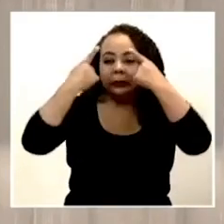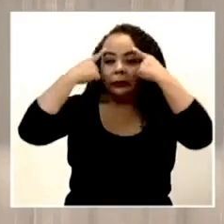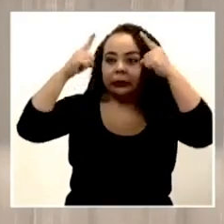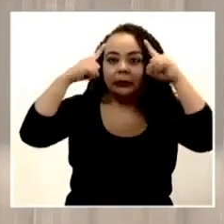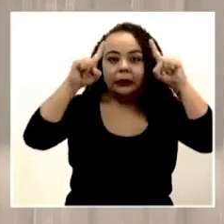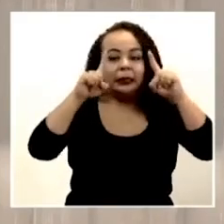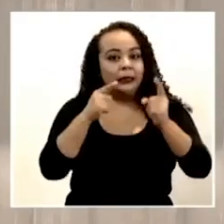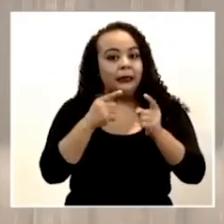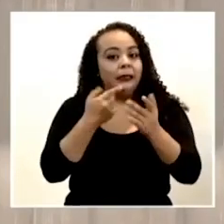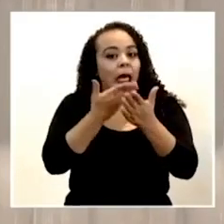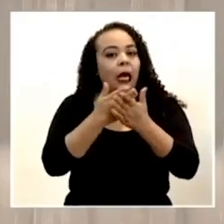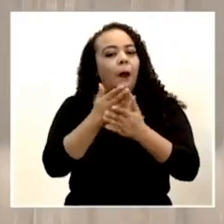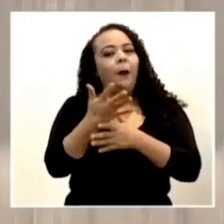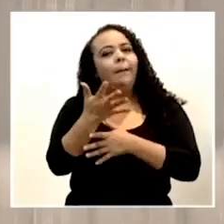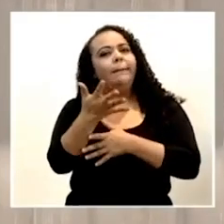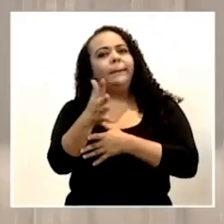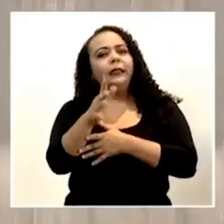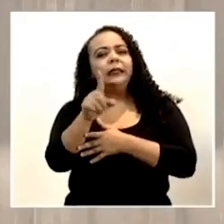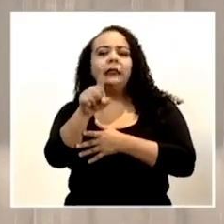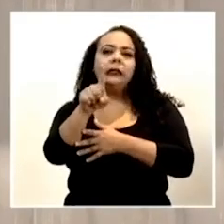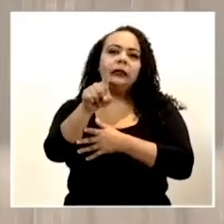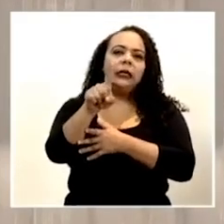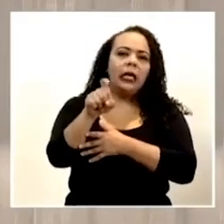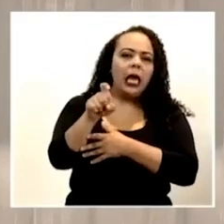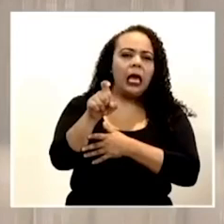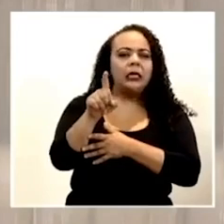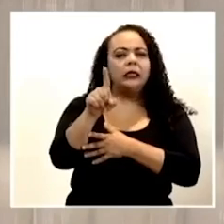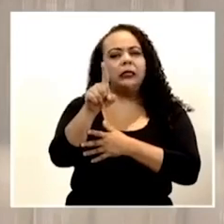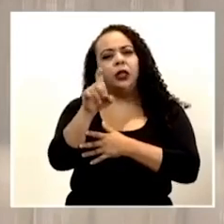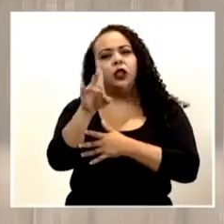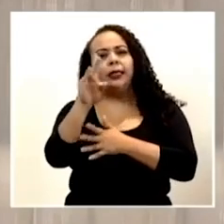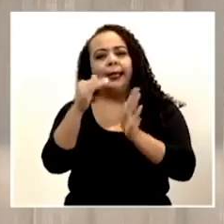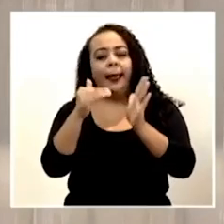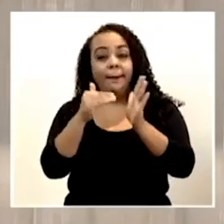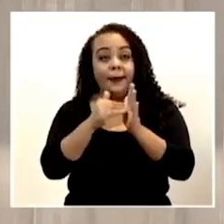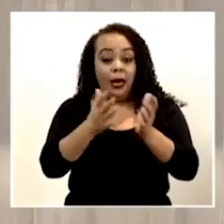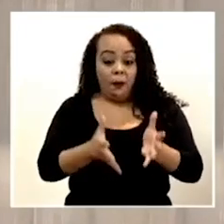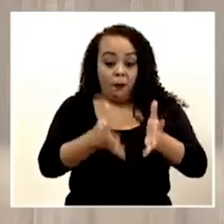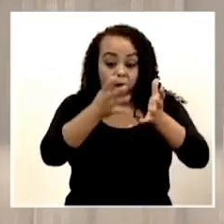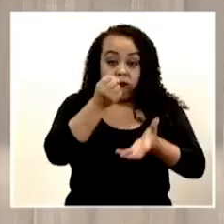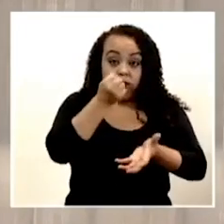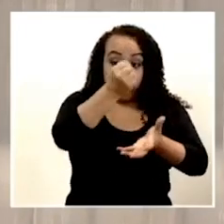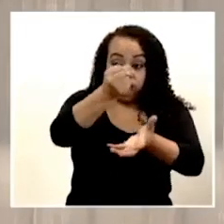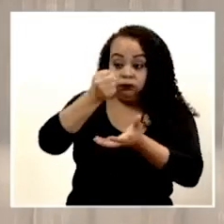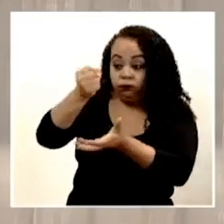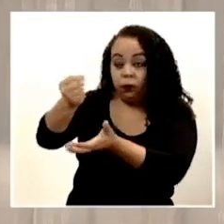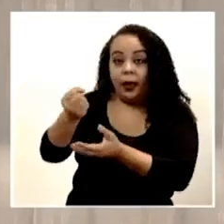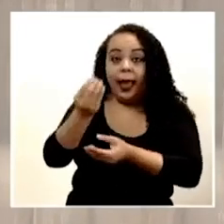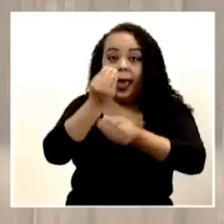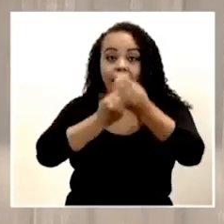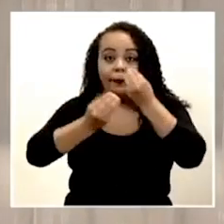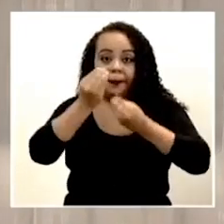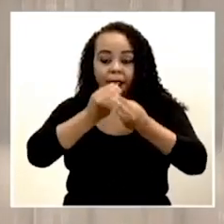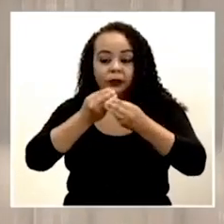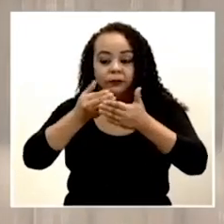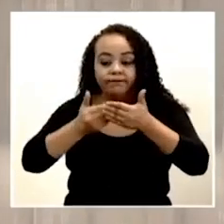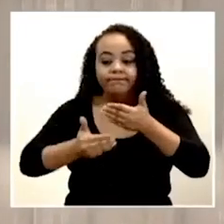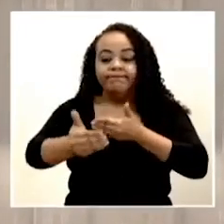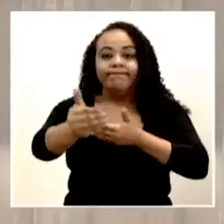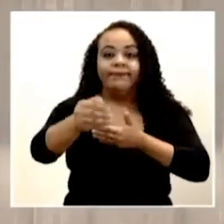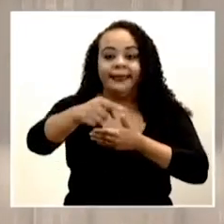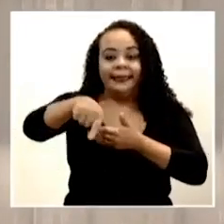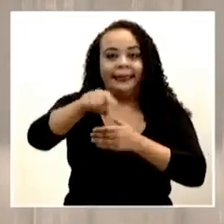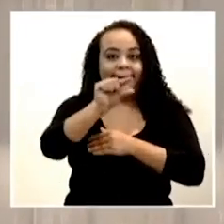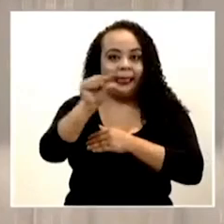llegar con cerca de 107 mil paquetes de alimentos en el transcurso de estas